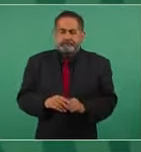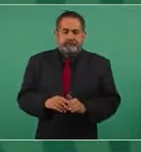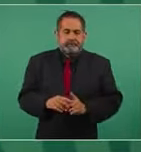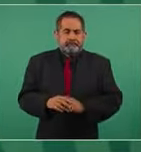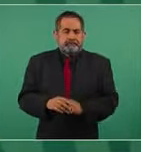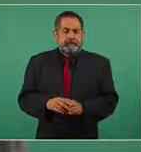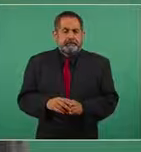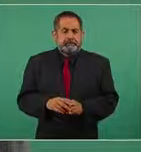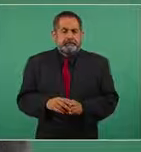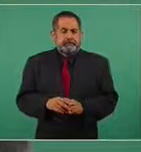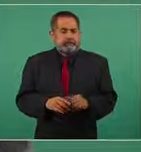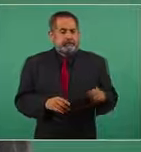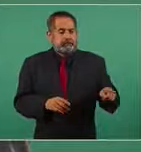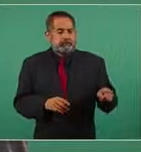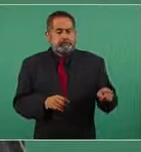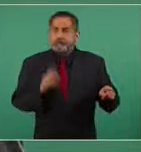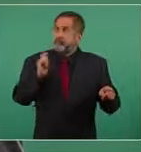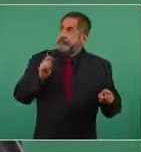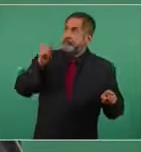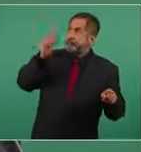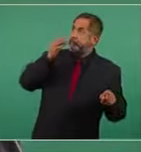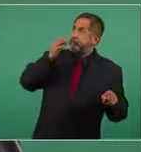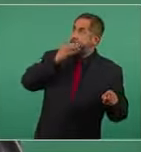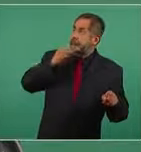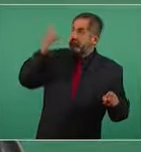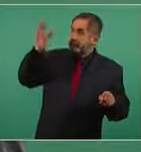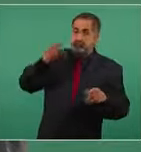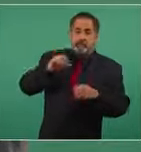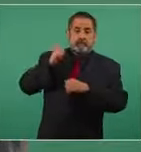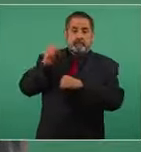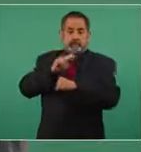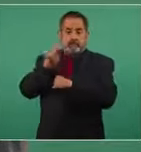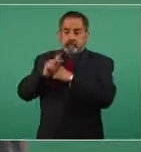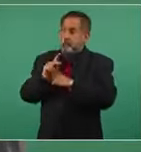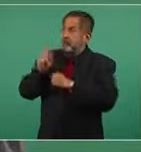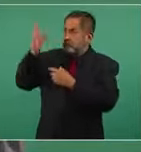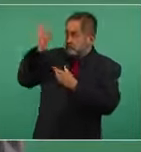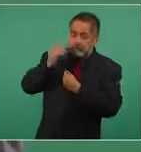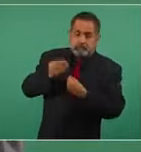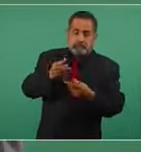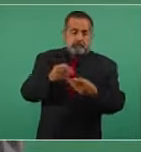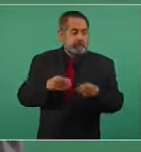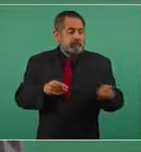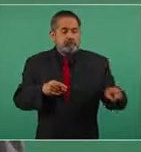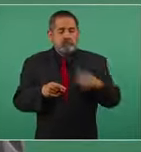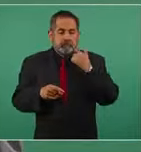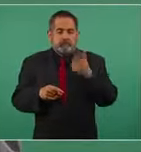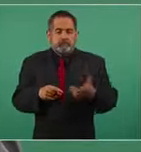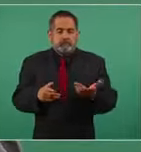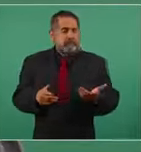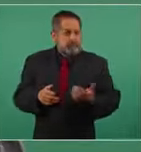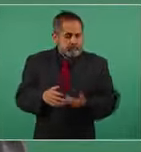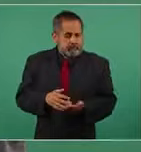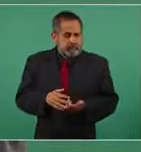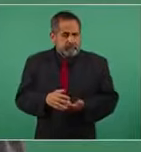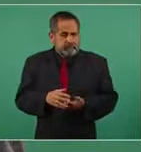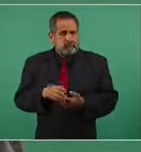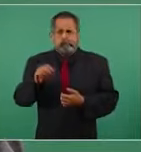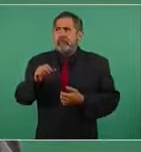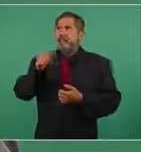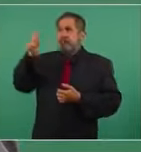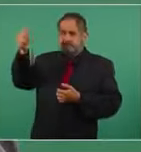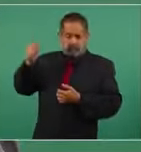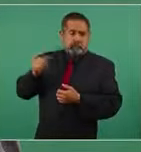que se sepa sobre lo que sucede en otras partes, en donde hay